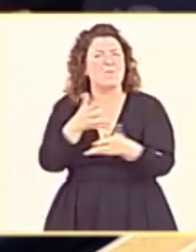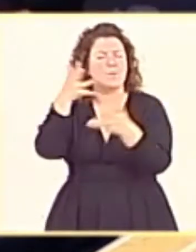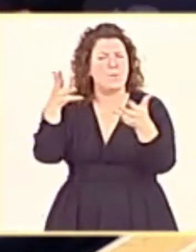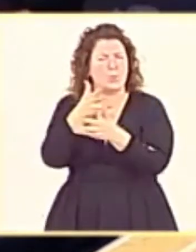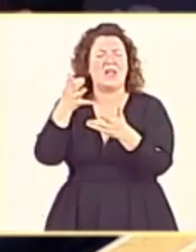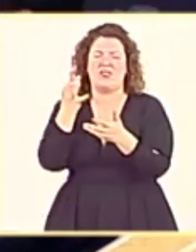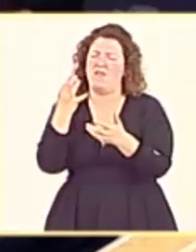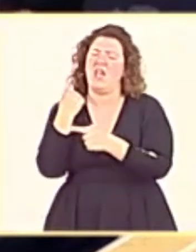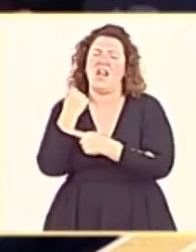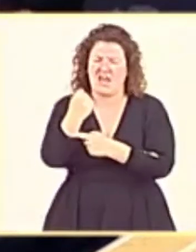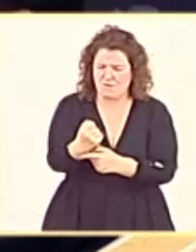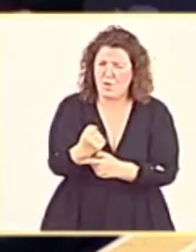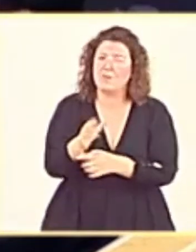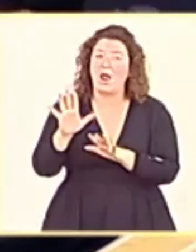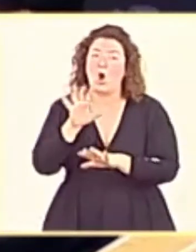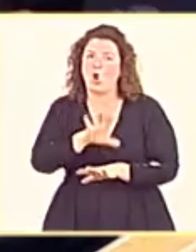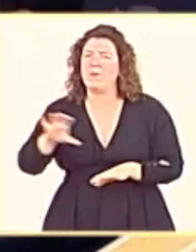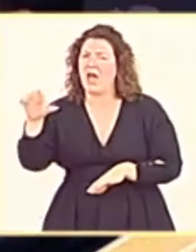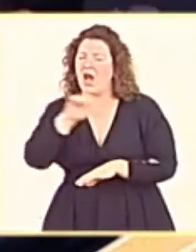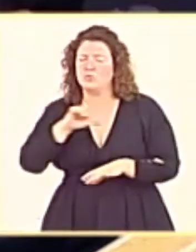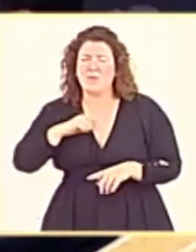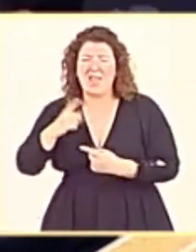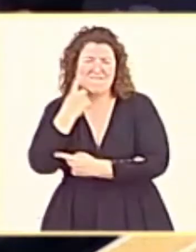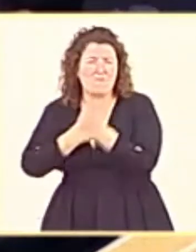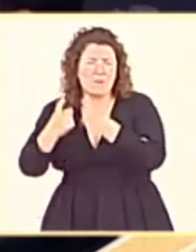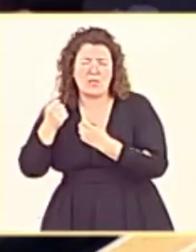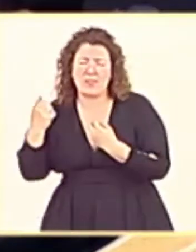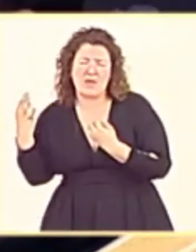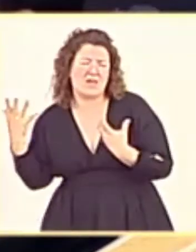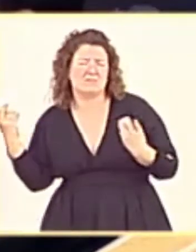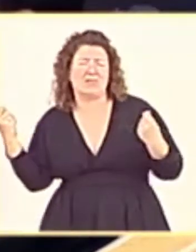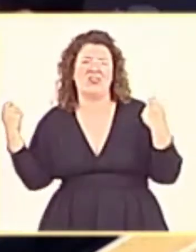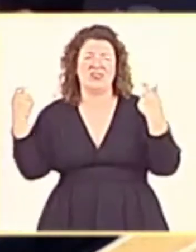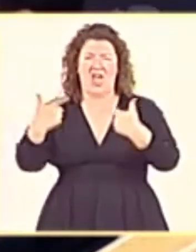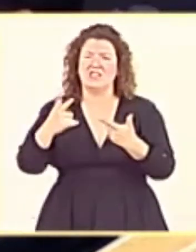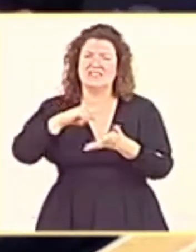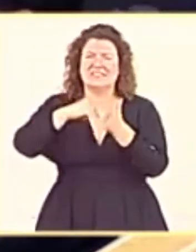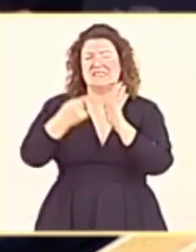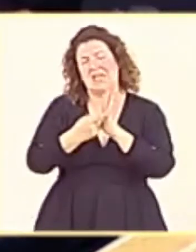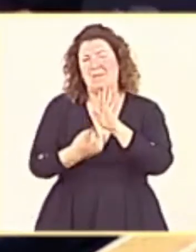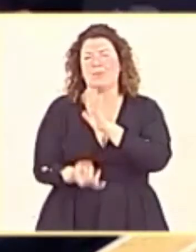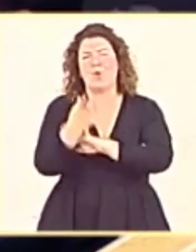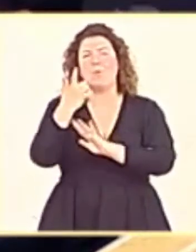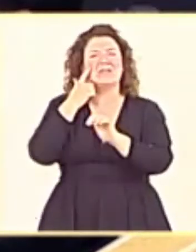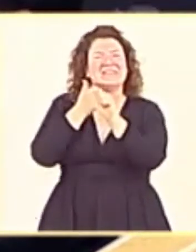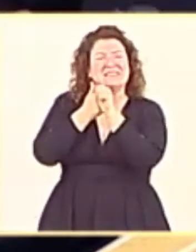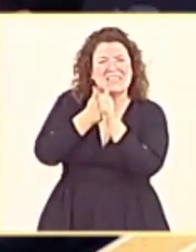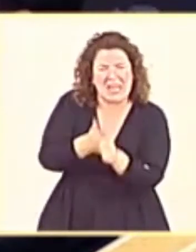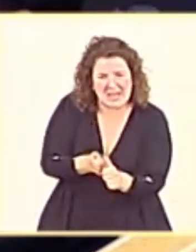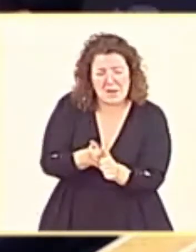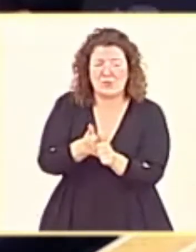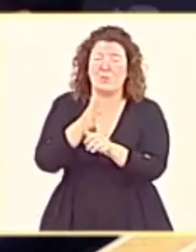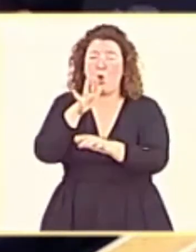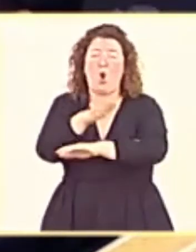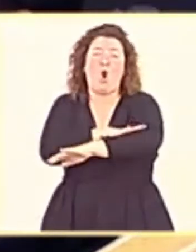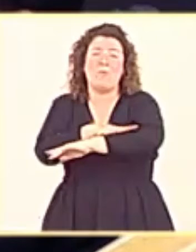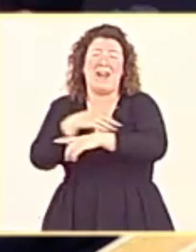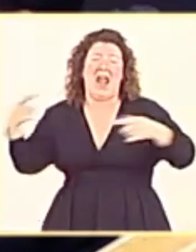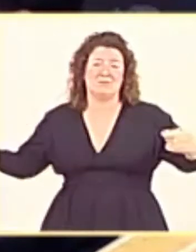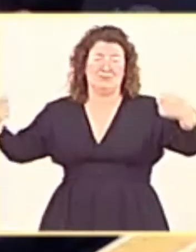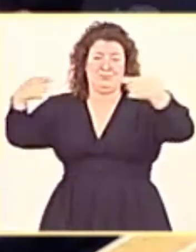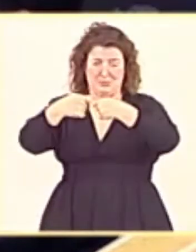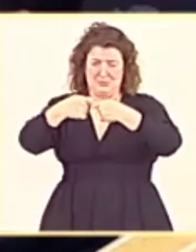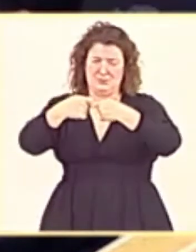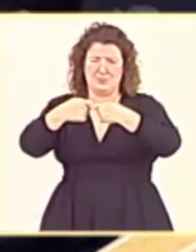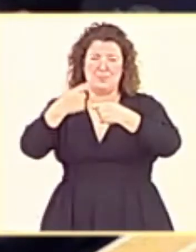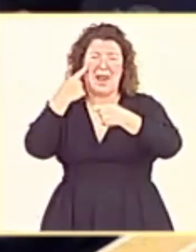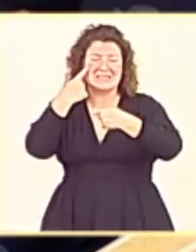que las comunidades autónomas deben poder aportar toda su información, volcarla en un sistema de seguimiento de la gobernanza y la eficacia de las